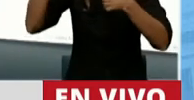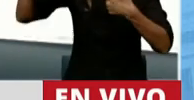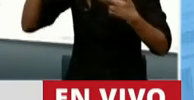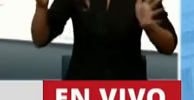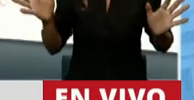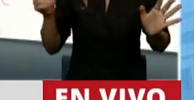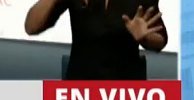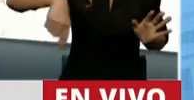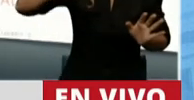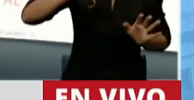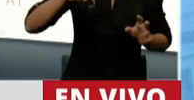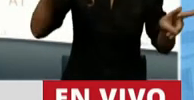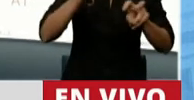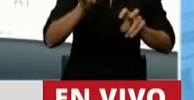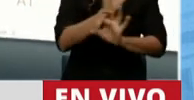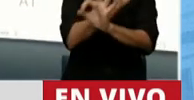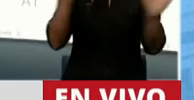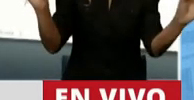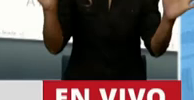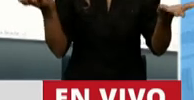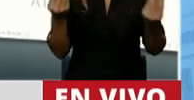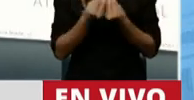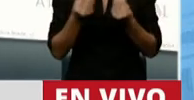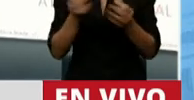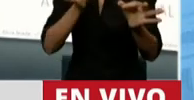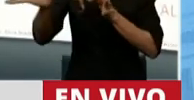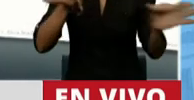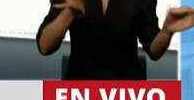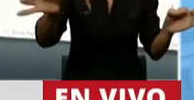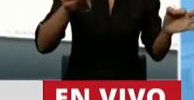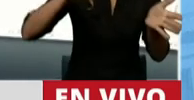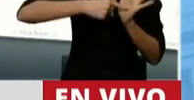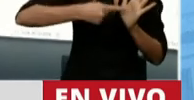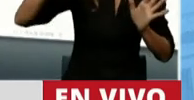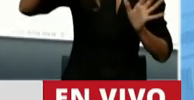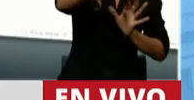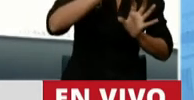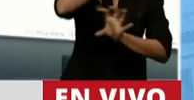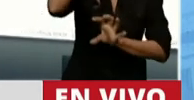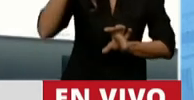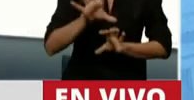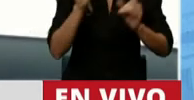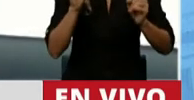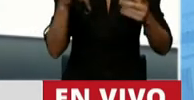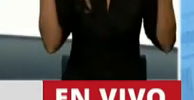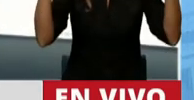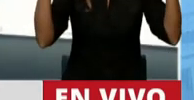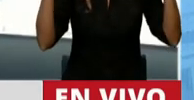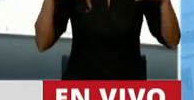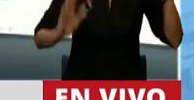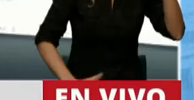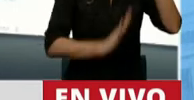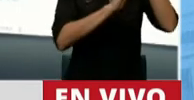turismo y que fundamentalmente hay muchísimas localidades, pueblos, ciudades y provincias donde el turismo es fundamental.